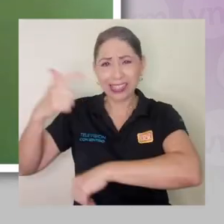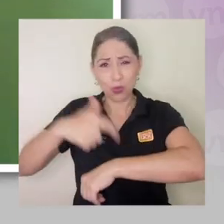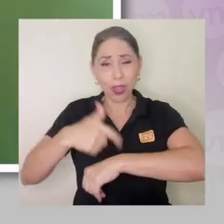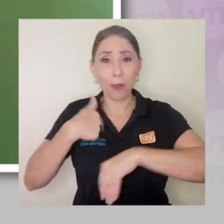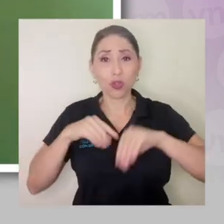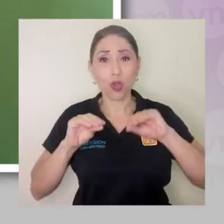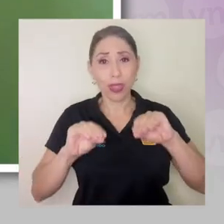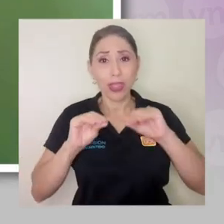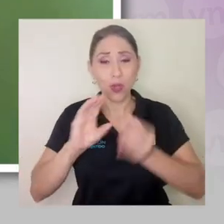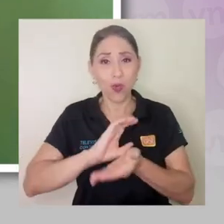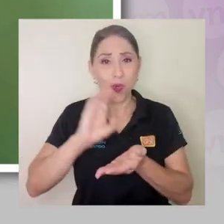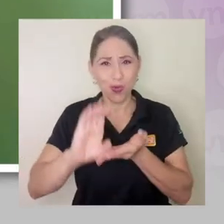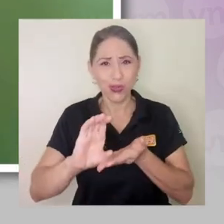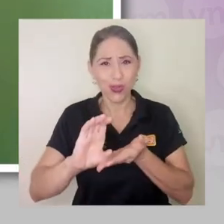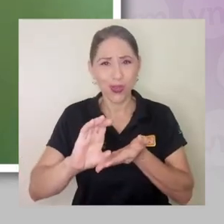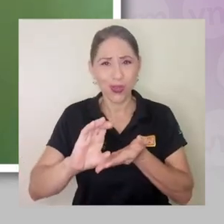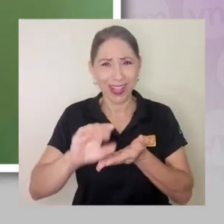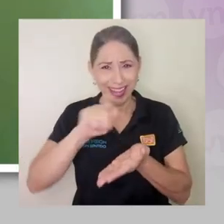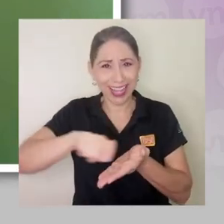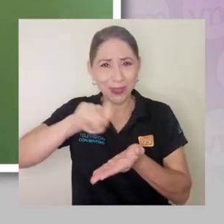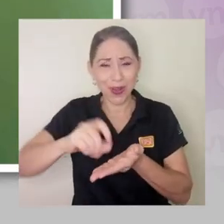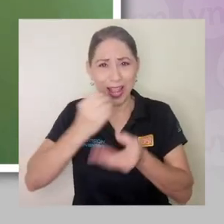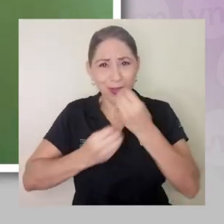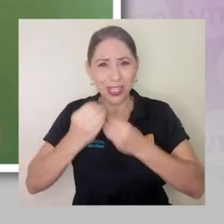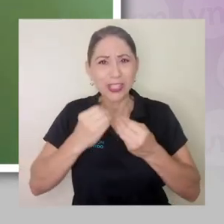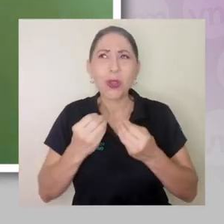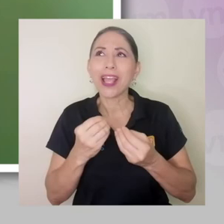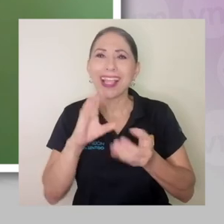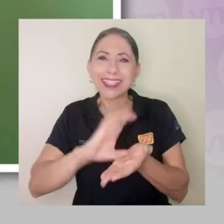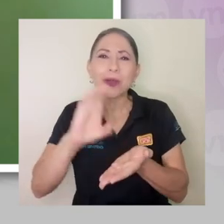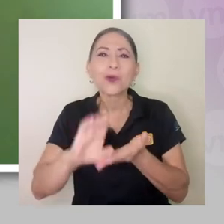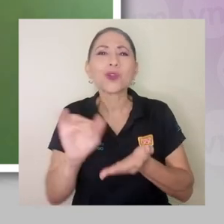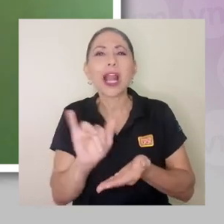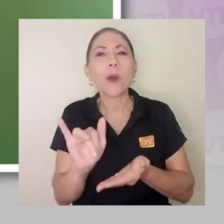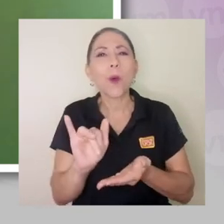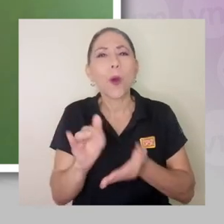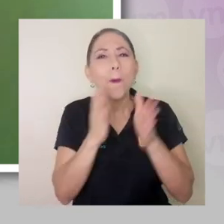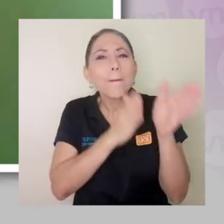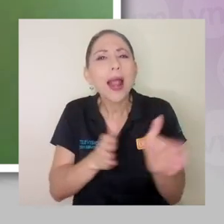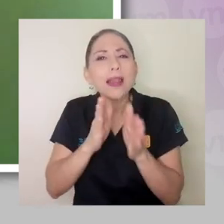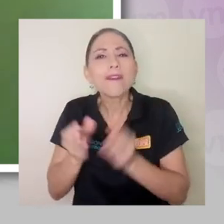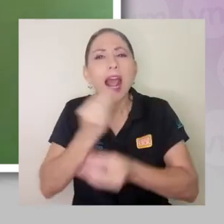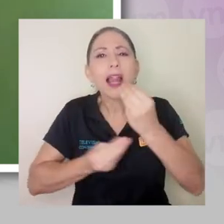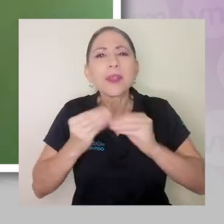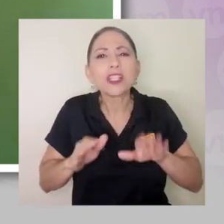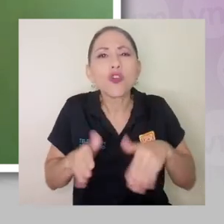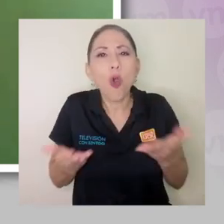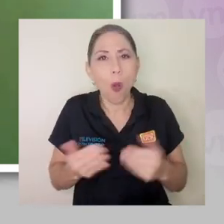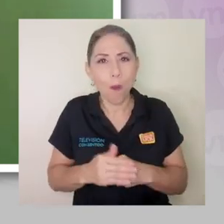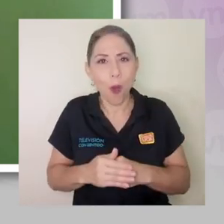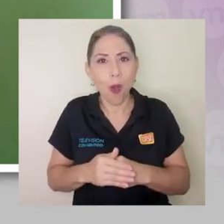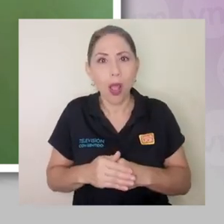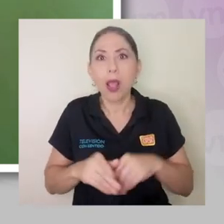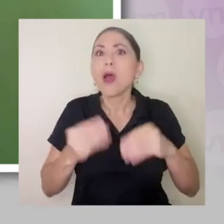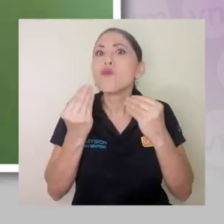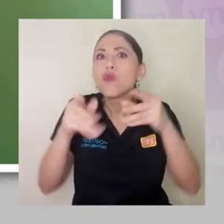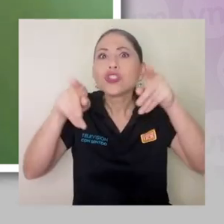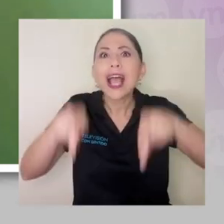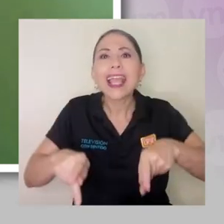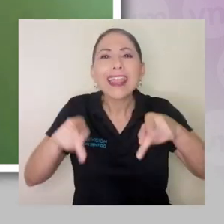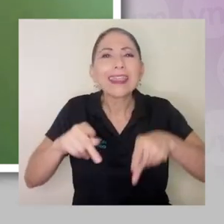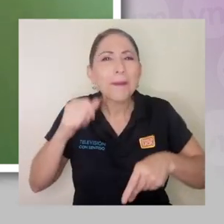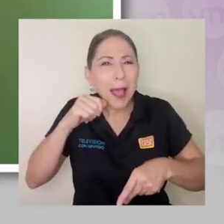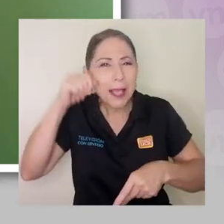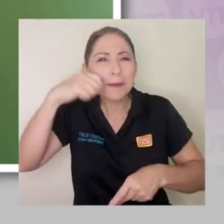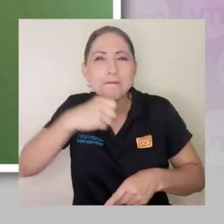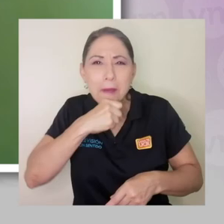Hace un tiempo yo di un curso, ¿verdad? En la Escuela de Nutrición, que era un poco cómo planificar la alimentación y era mucha gente mayor la que vino